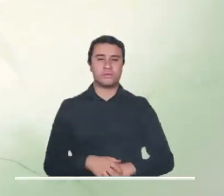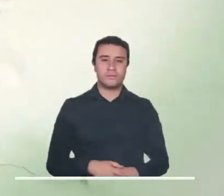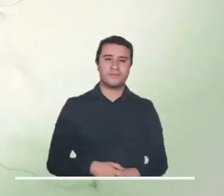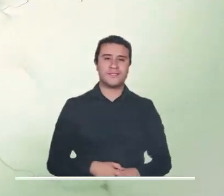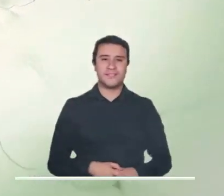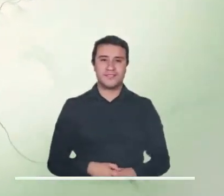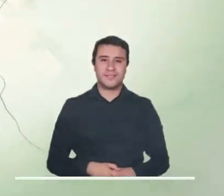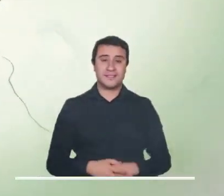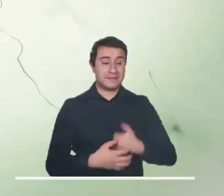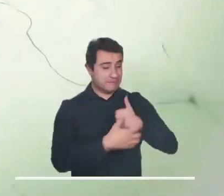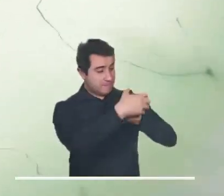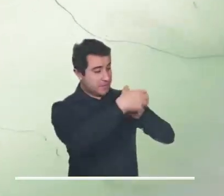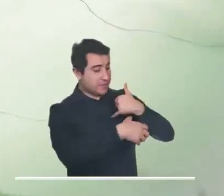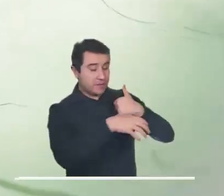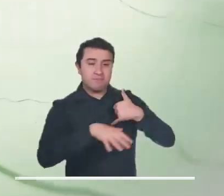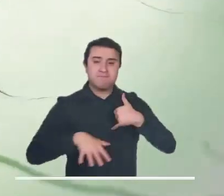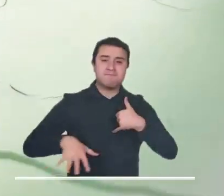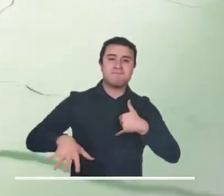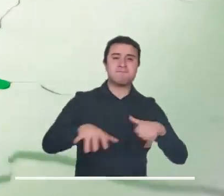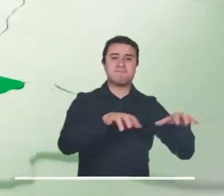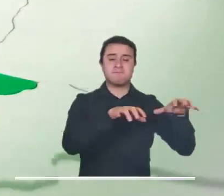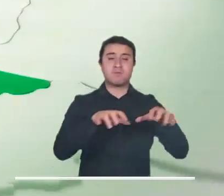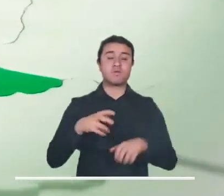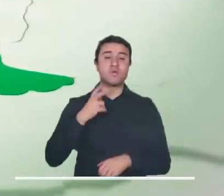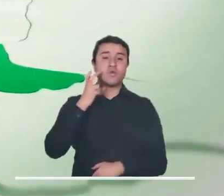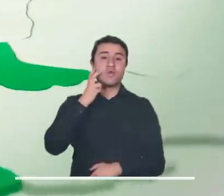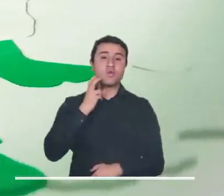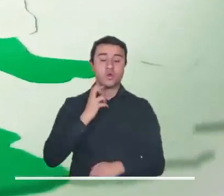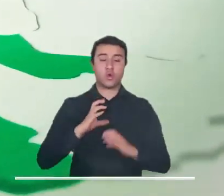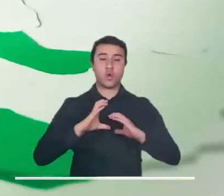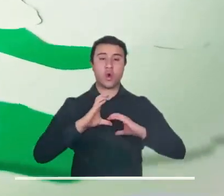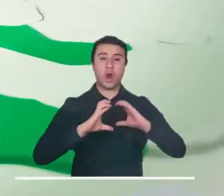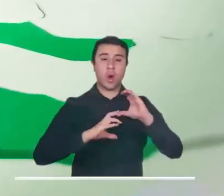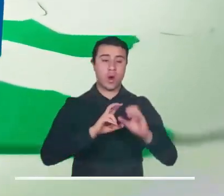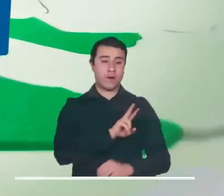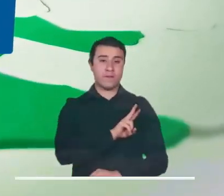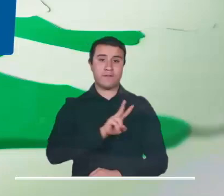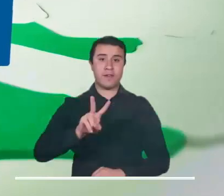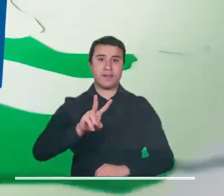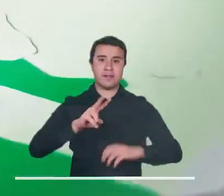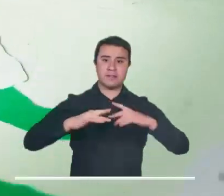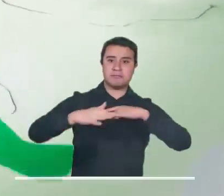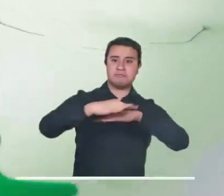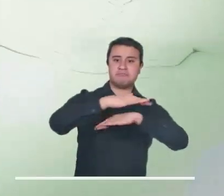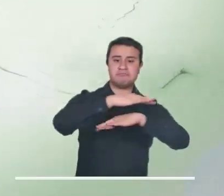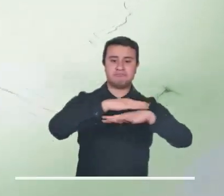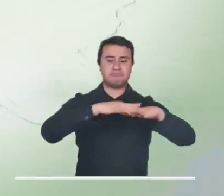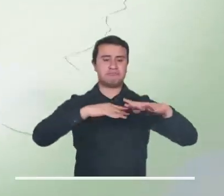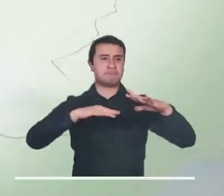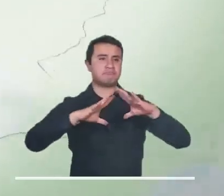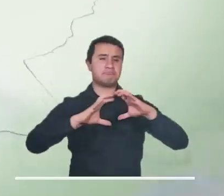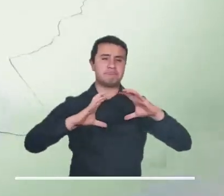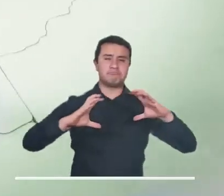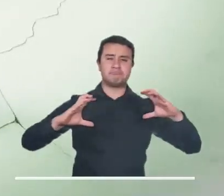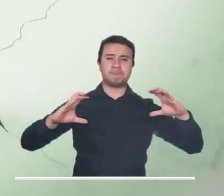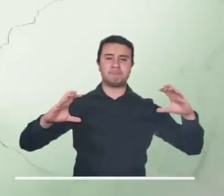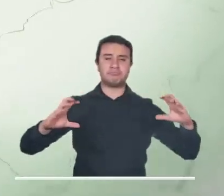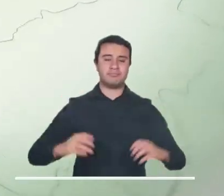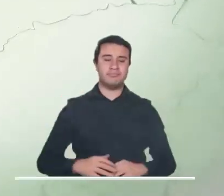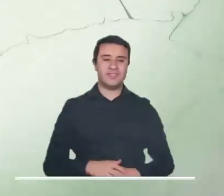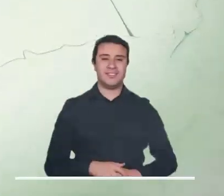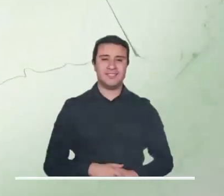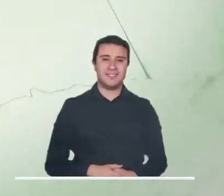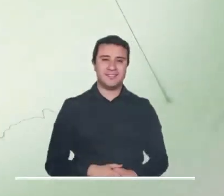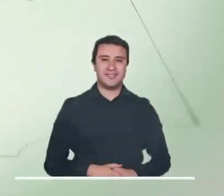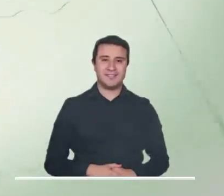Las lluvias intensas de la región pacífica se podrán observar al Chocó, Cauca y Valle. El cielo de la región estaría mayormente